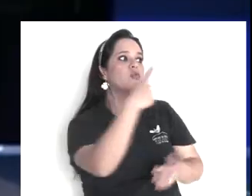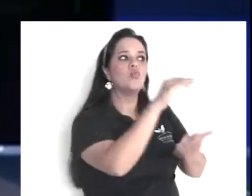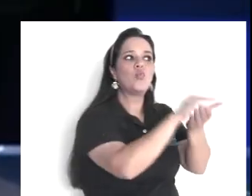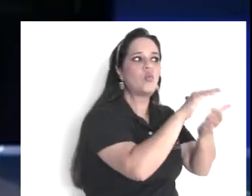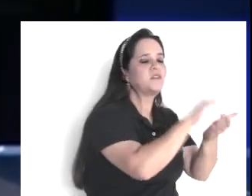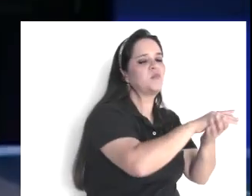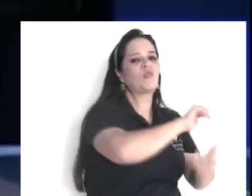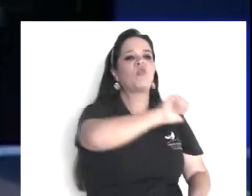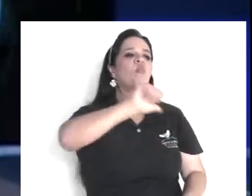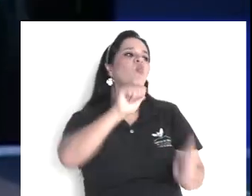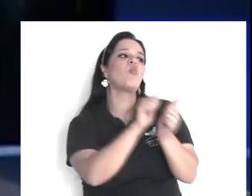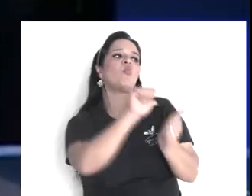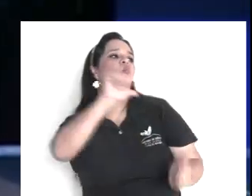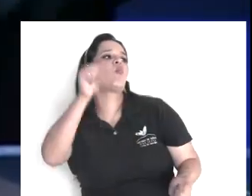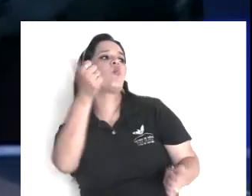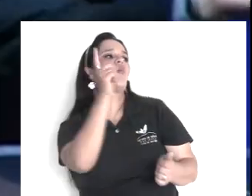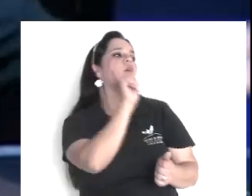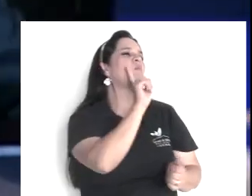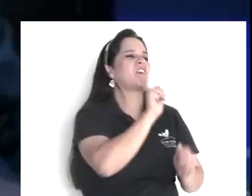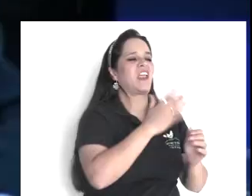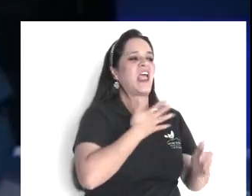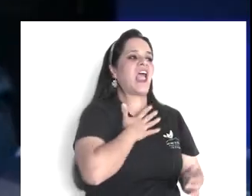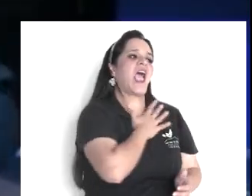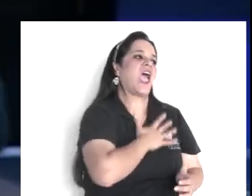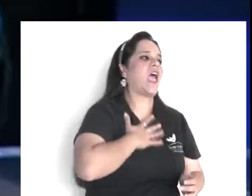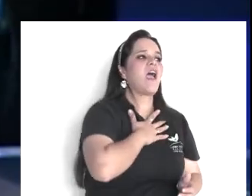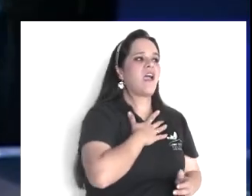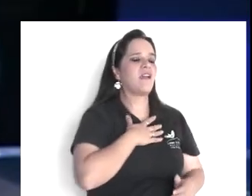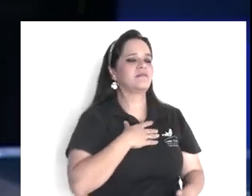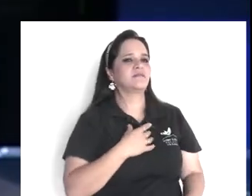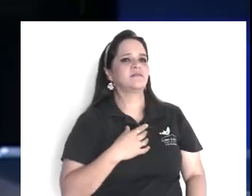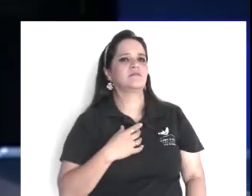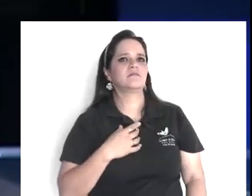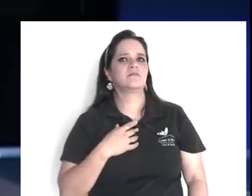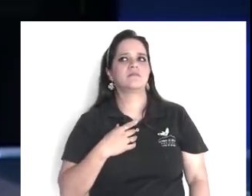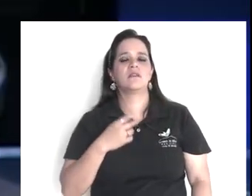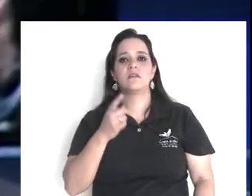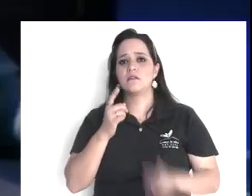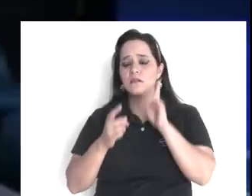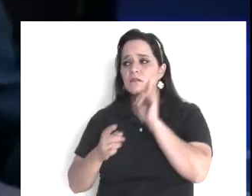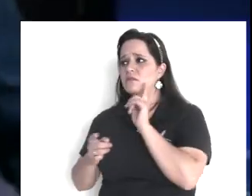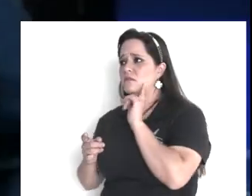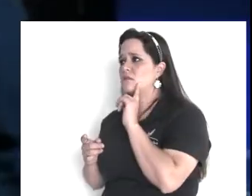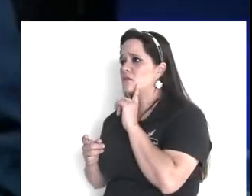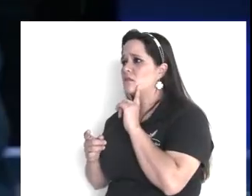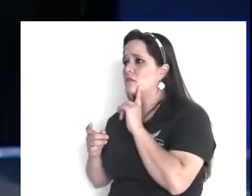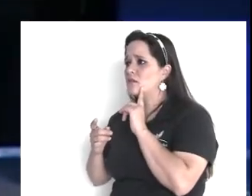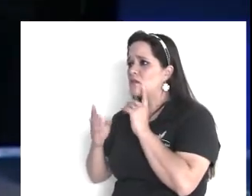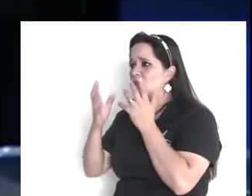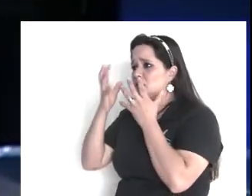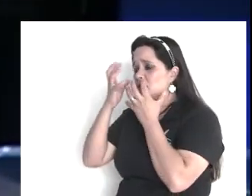decírtelo, pero, pero consulté con algunos, consulté con algunos, y me dijeron que te dijera,